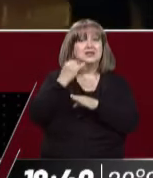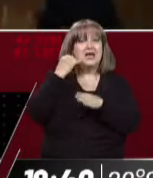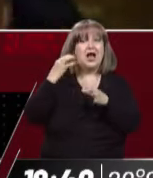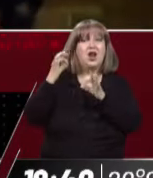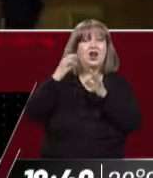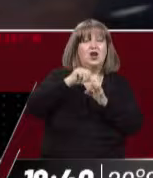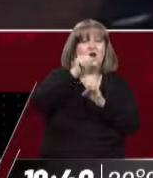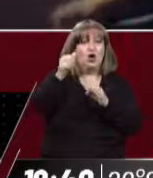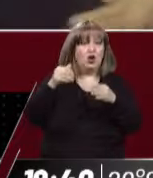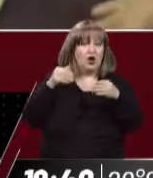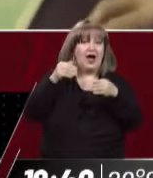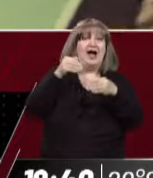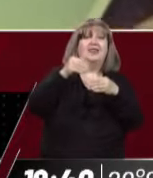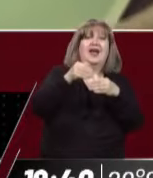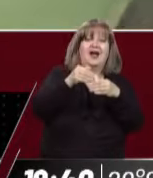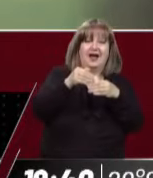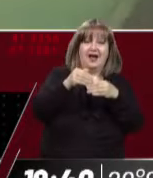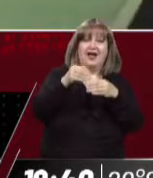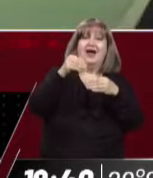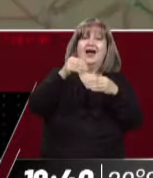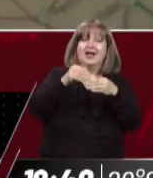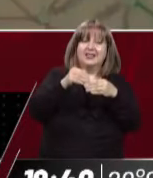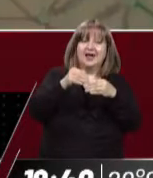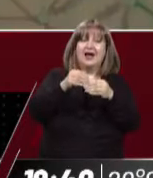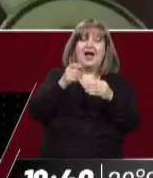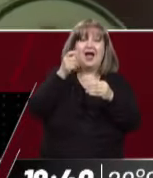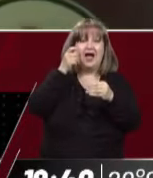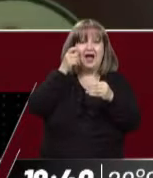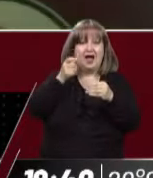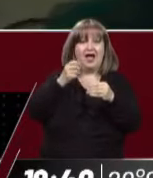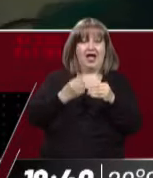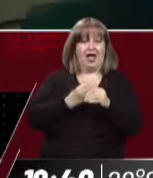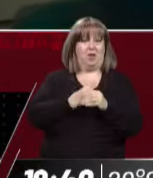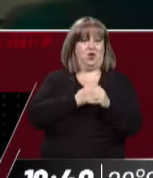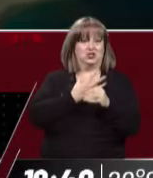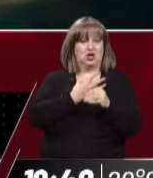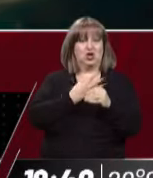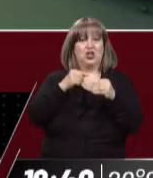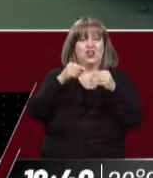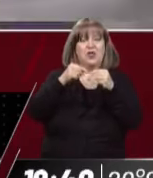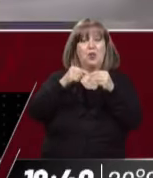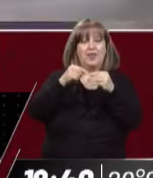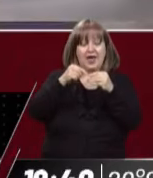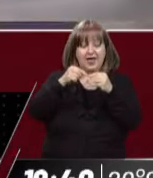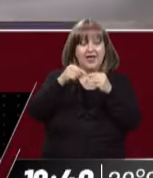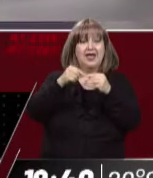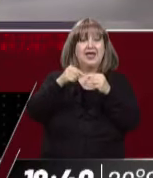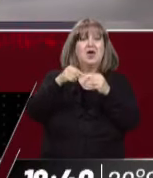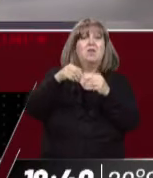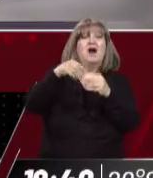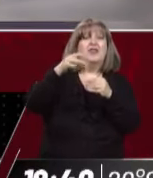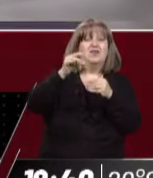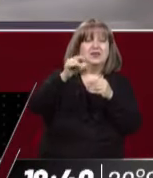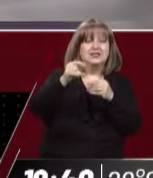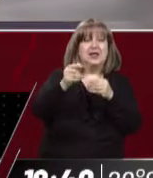Claro, claro, actualmente le dice, sí, es verdad, hasta acá lograste atención, lograste emoción, pero ahora viene lo más difícil, ¿no? Que en el juicio